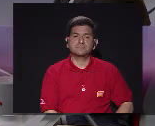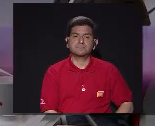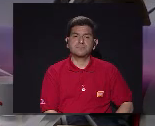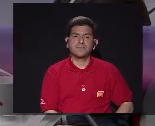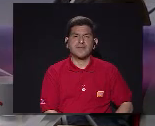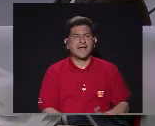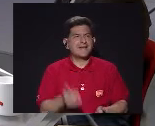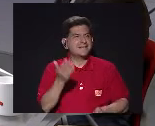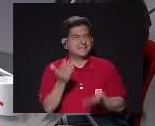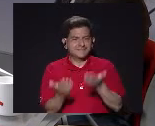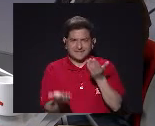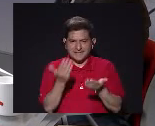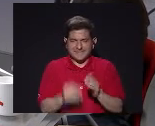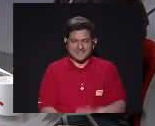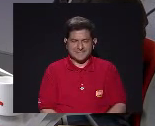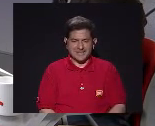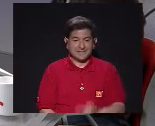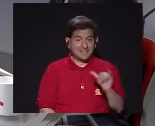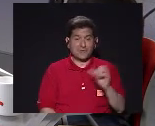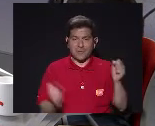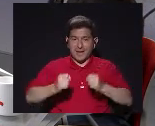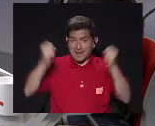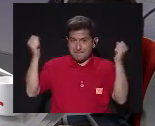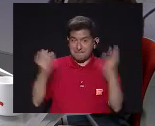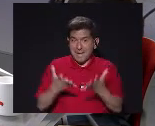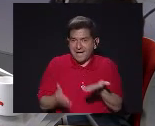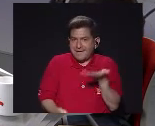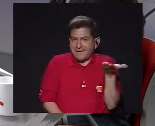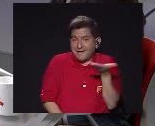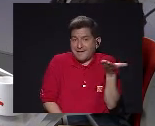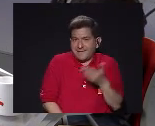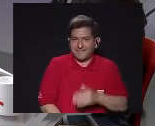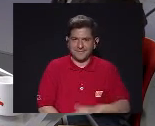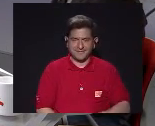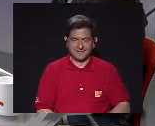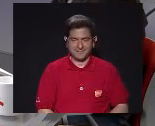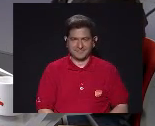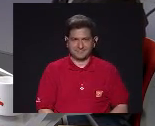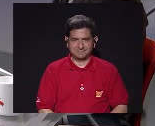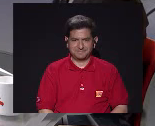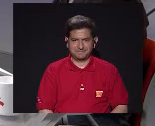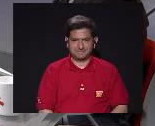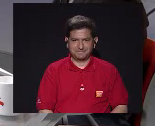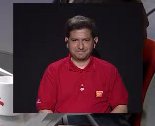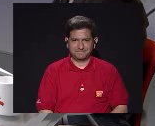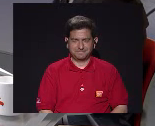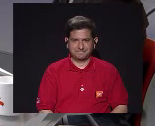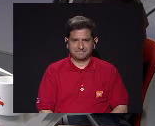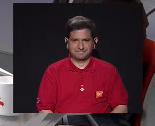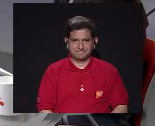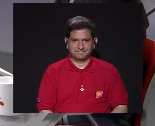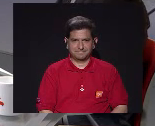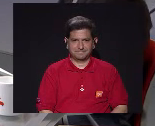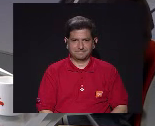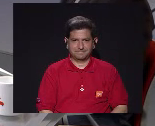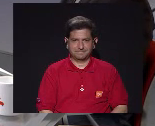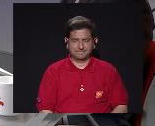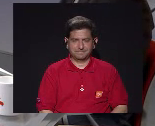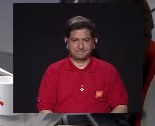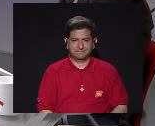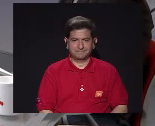Aquí Tal vez Lo más mágico De todo esto Fue De De De cómo